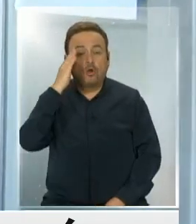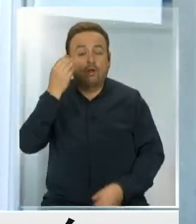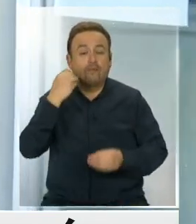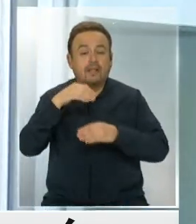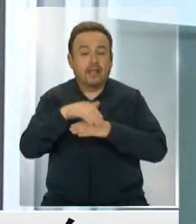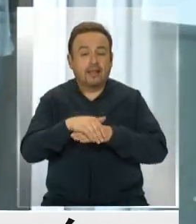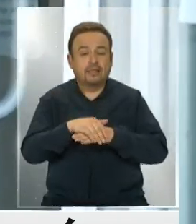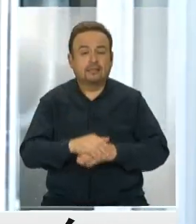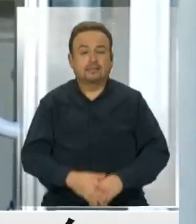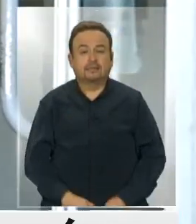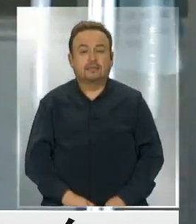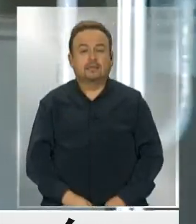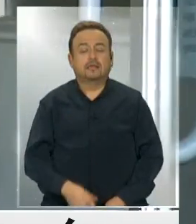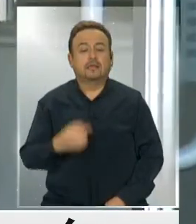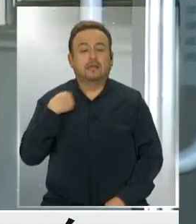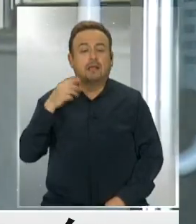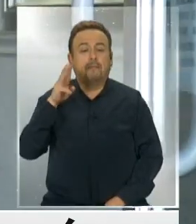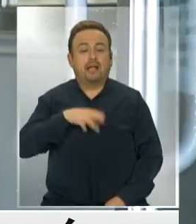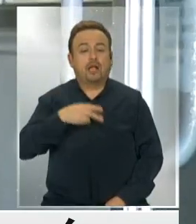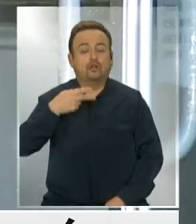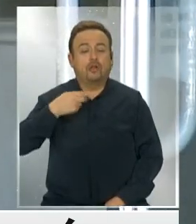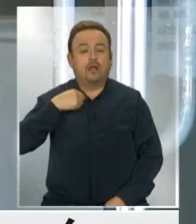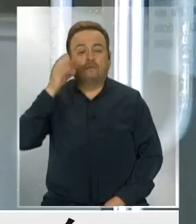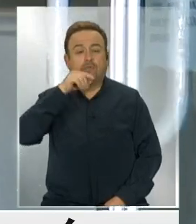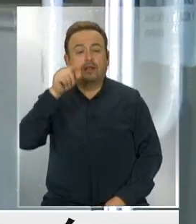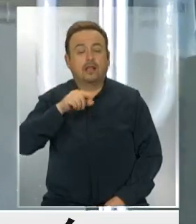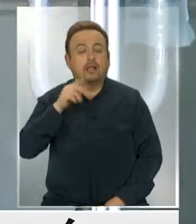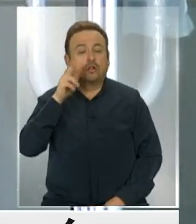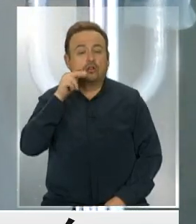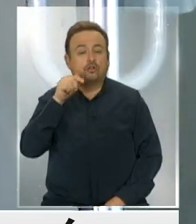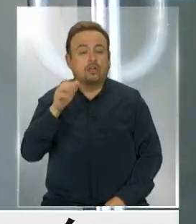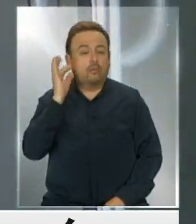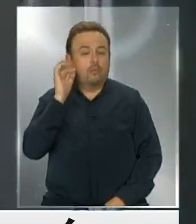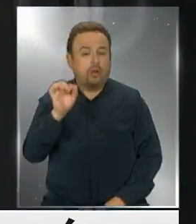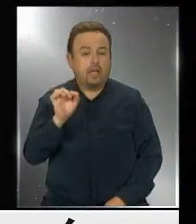tardes. Vengo de Mega Noticias, estoy buscando al notario.